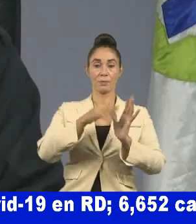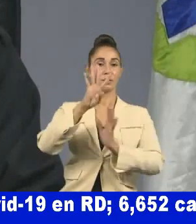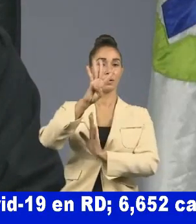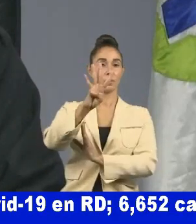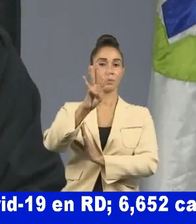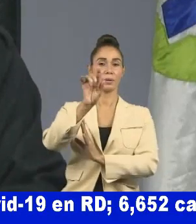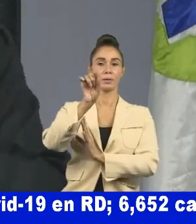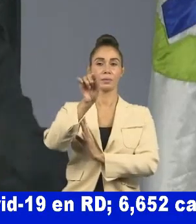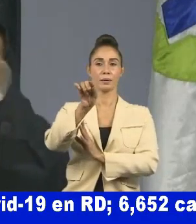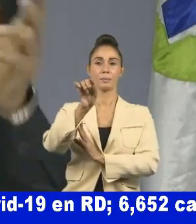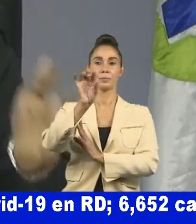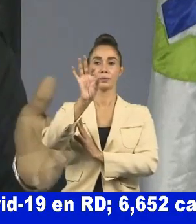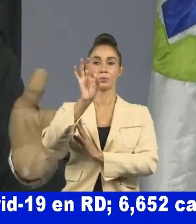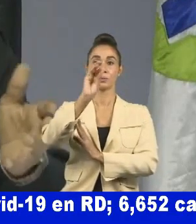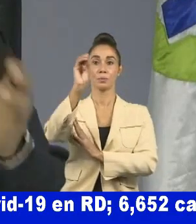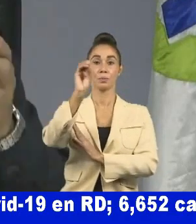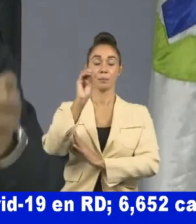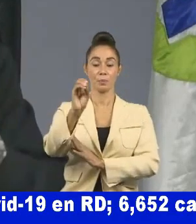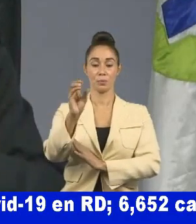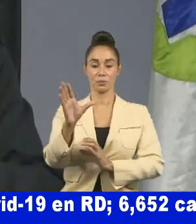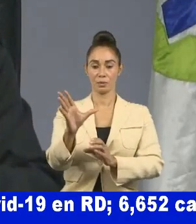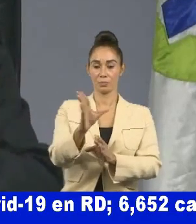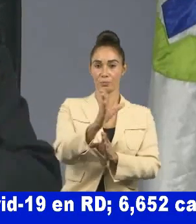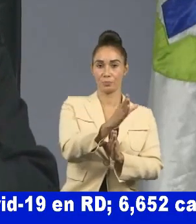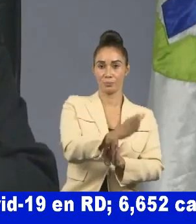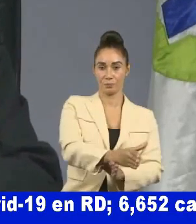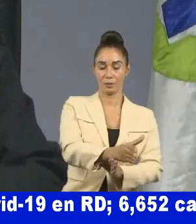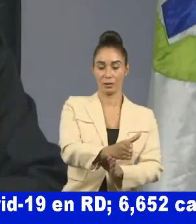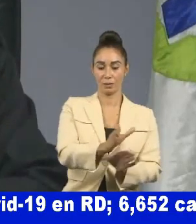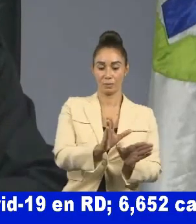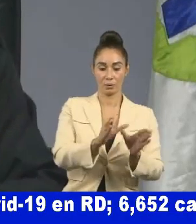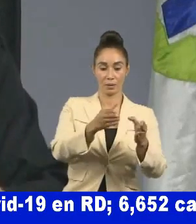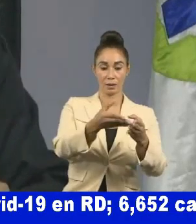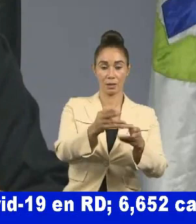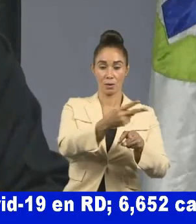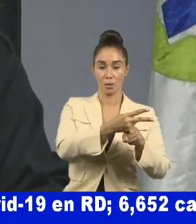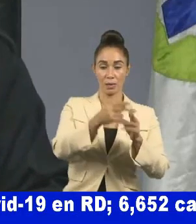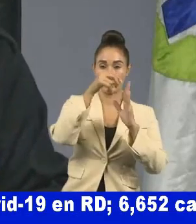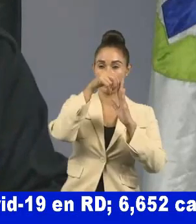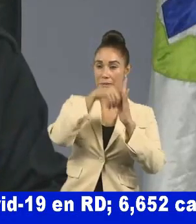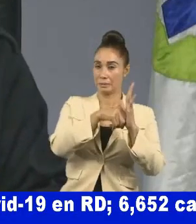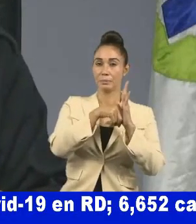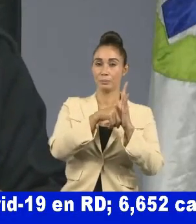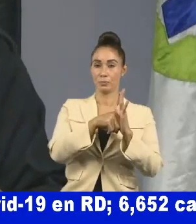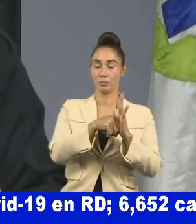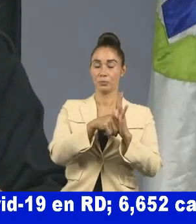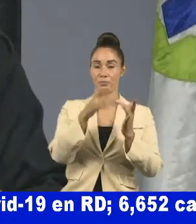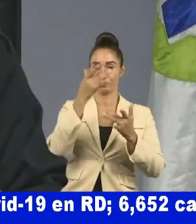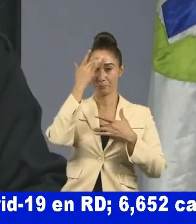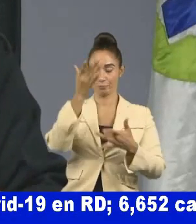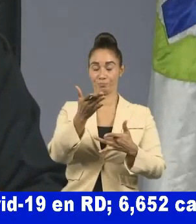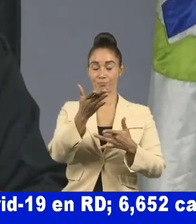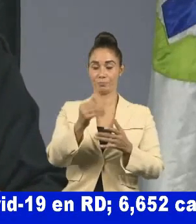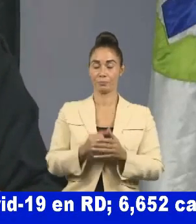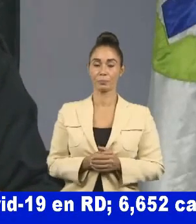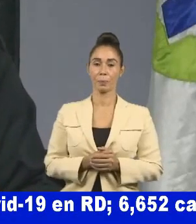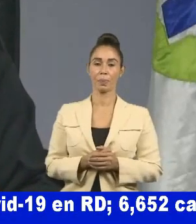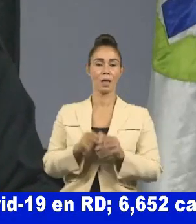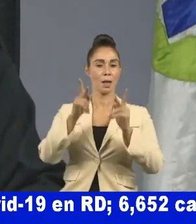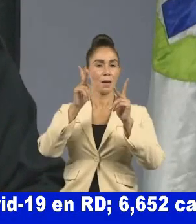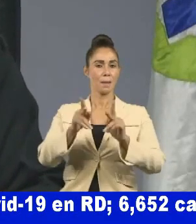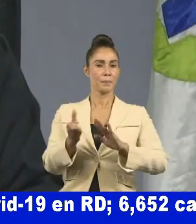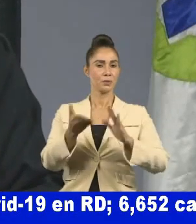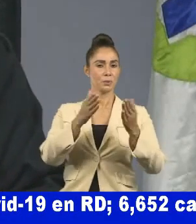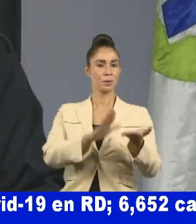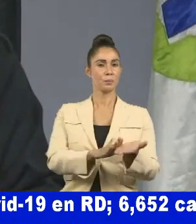.9% del total ubicado en UCI que tenemos. El número de fallecidos,